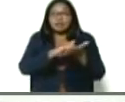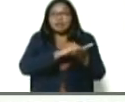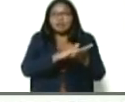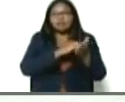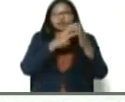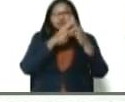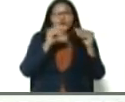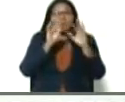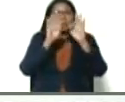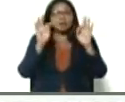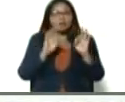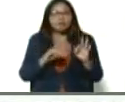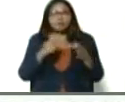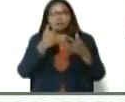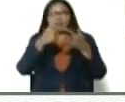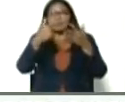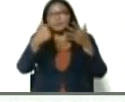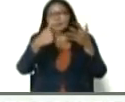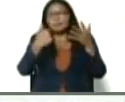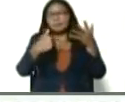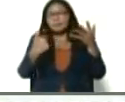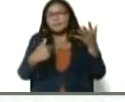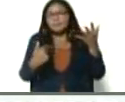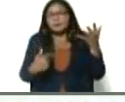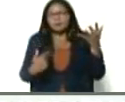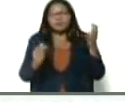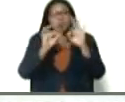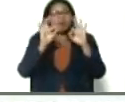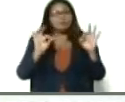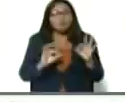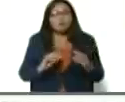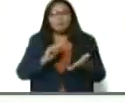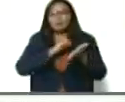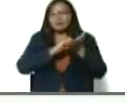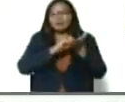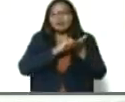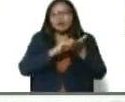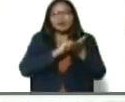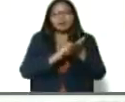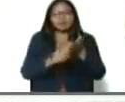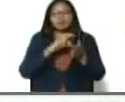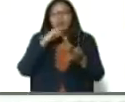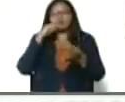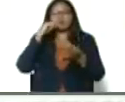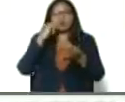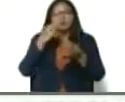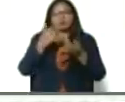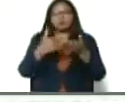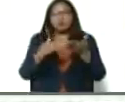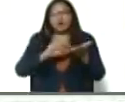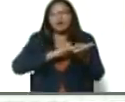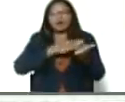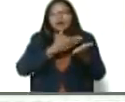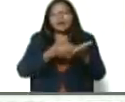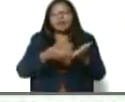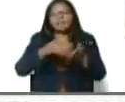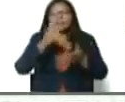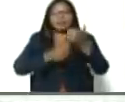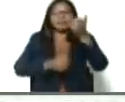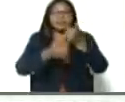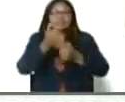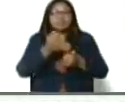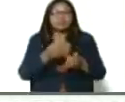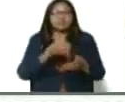mozarella, bococchini, telita, guayanés, palmita, crema de leche, mantequilla